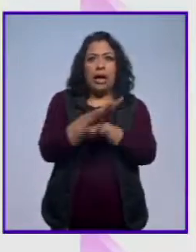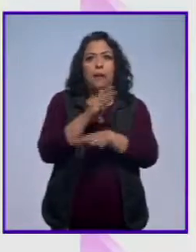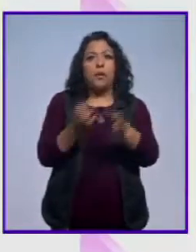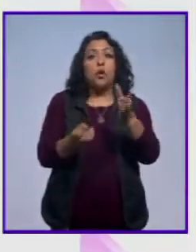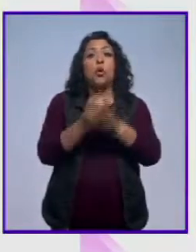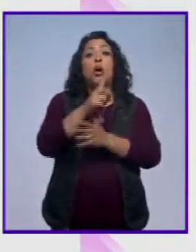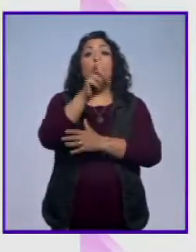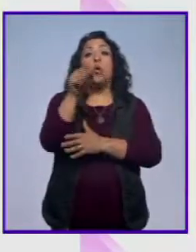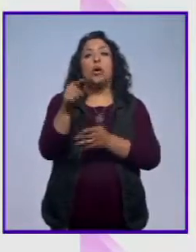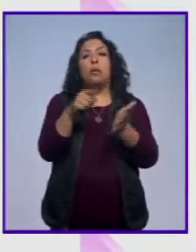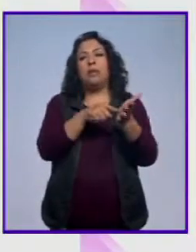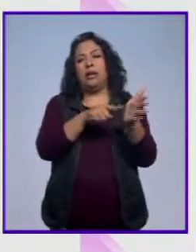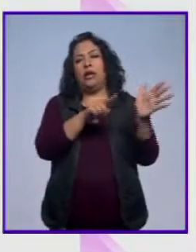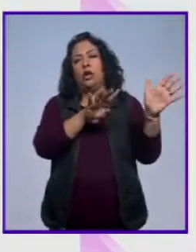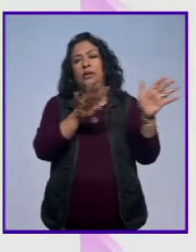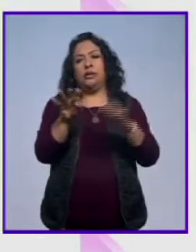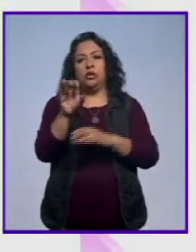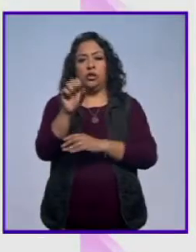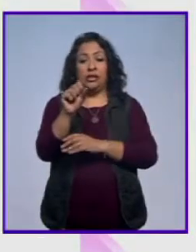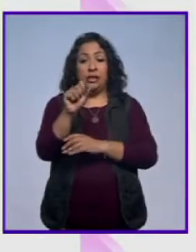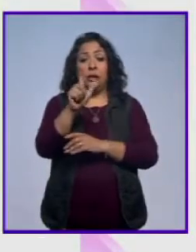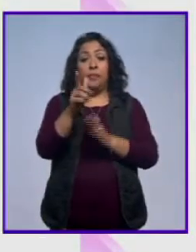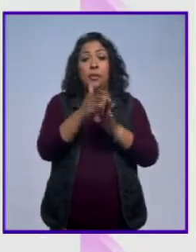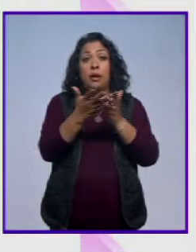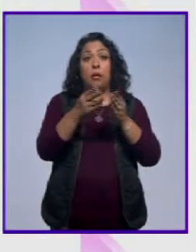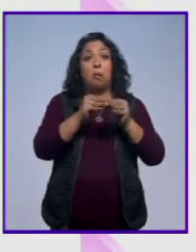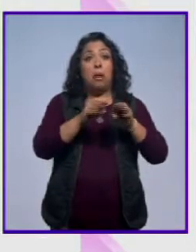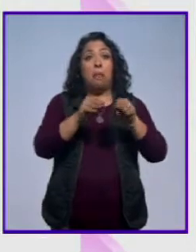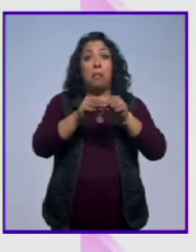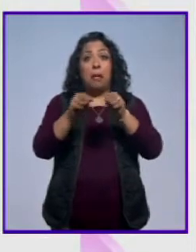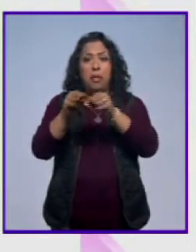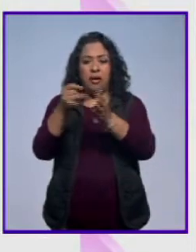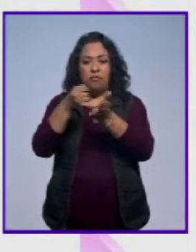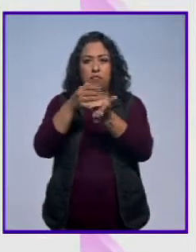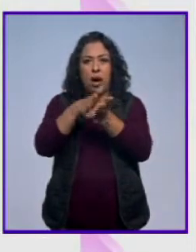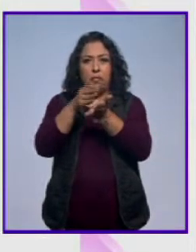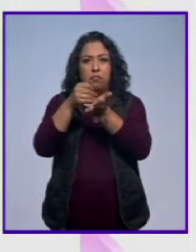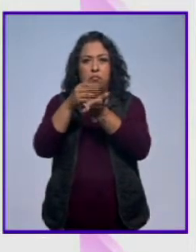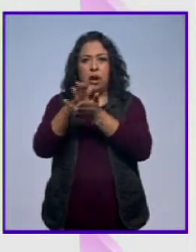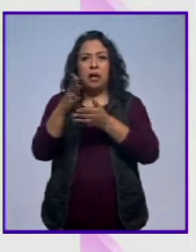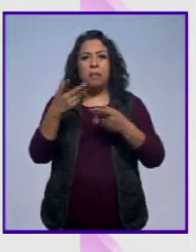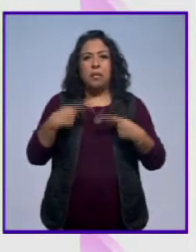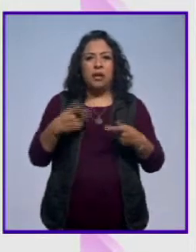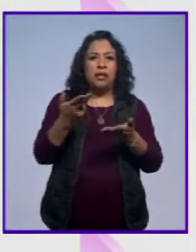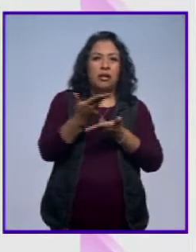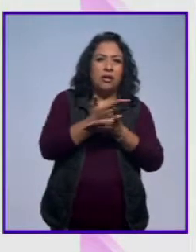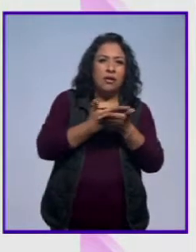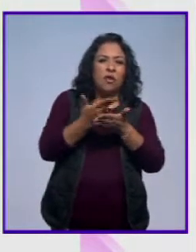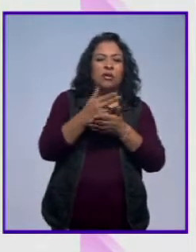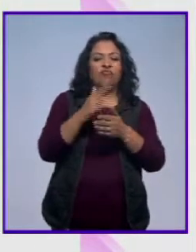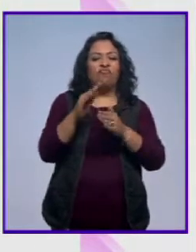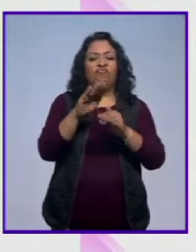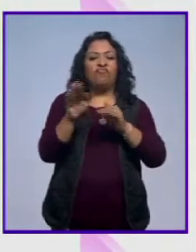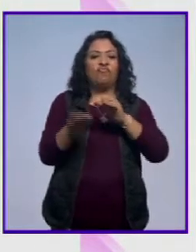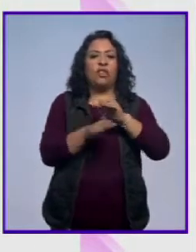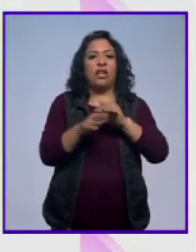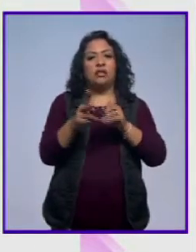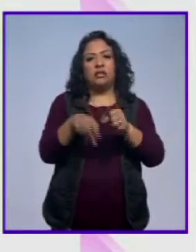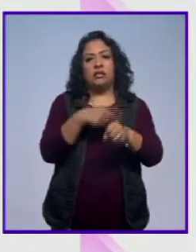ya para los 60's cuando el libro se empieza a reproducir, pues los ilustradores y grabadores quedaron como en segundo plano.